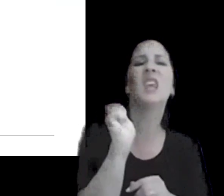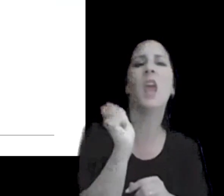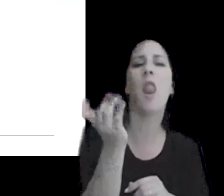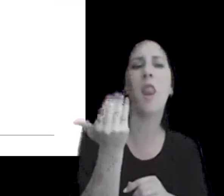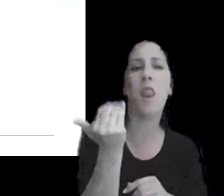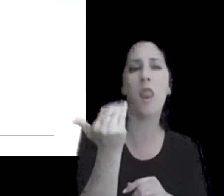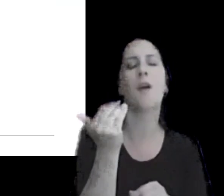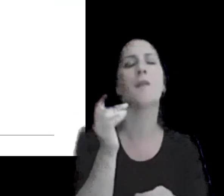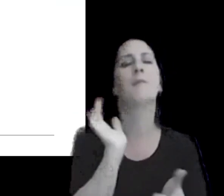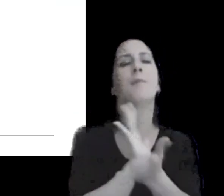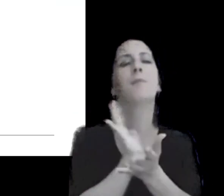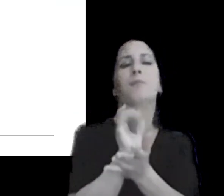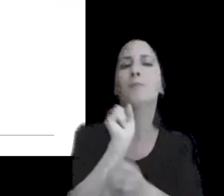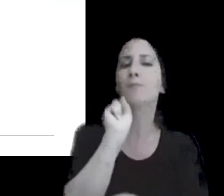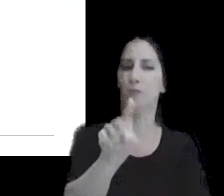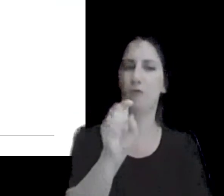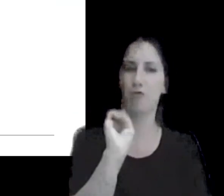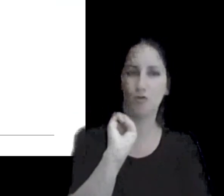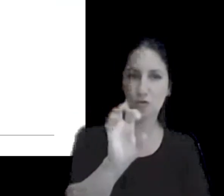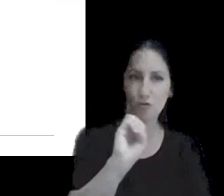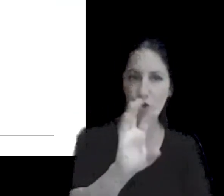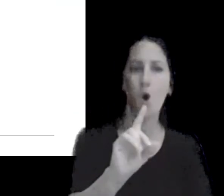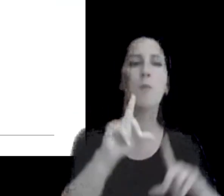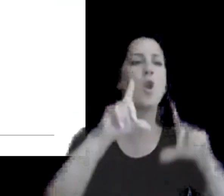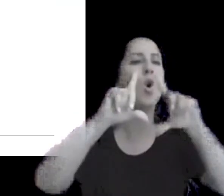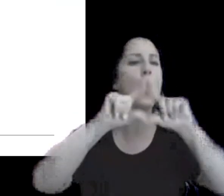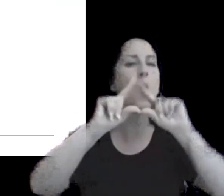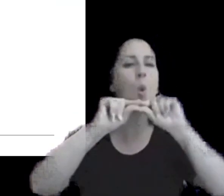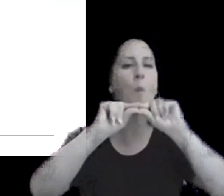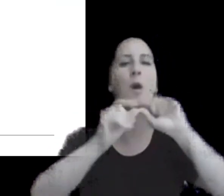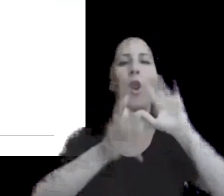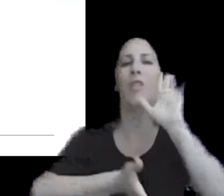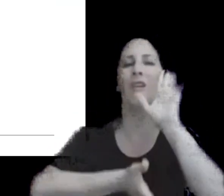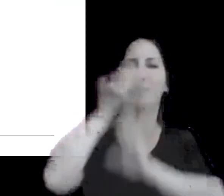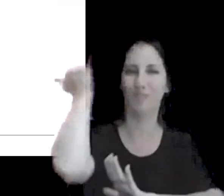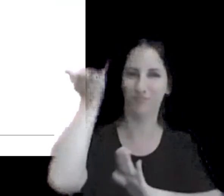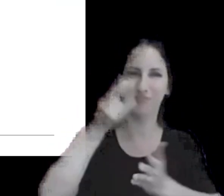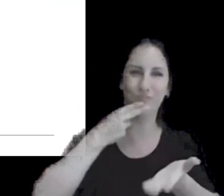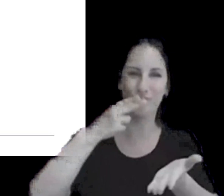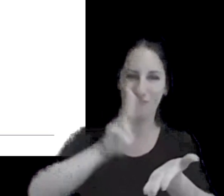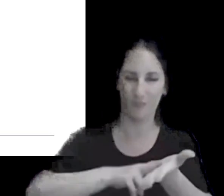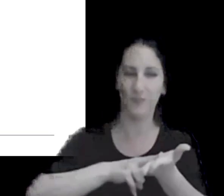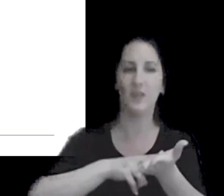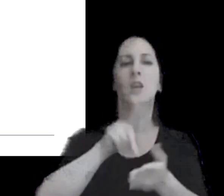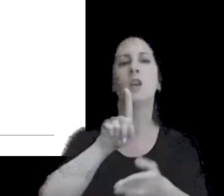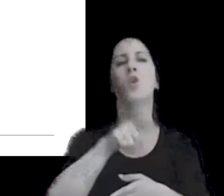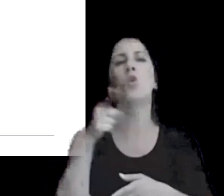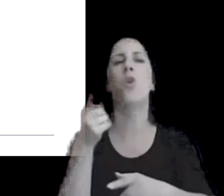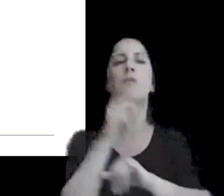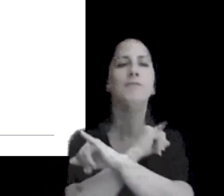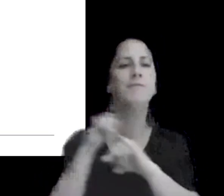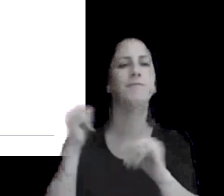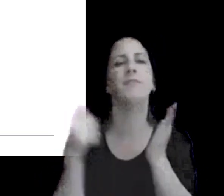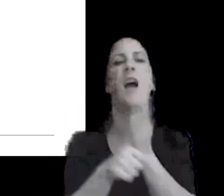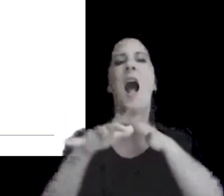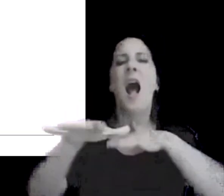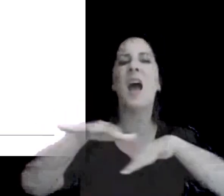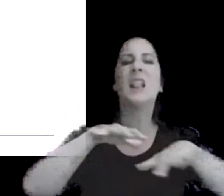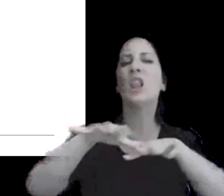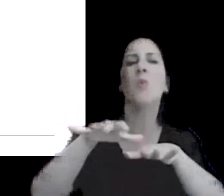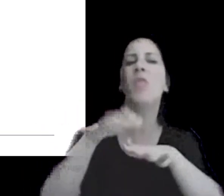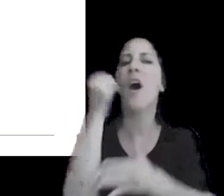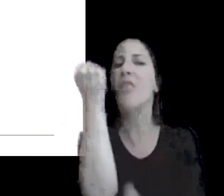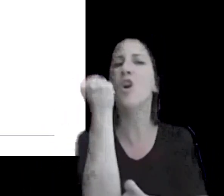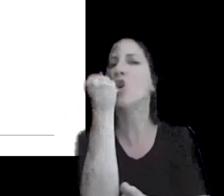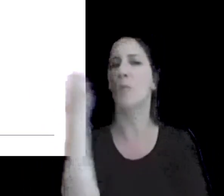como denominación y número de identificación fiscal y una indicación de cuáles son las actividades económicas